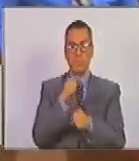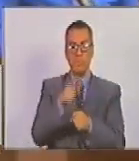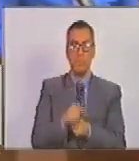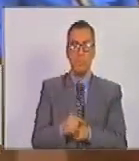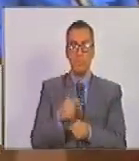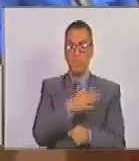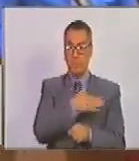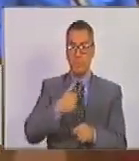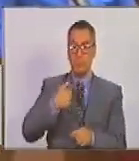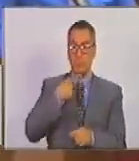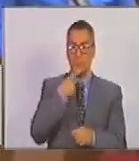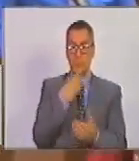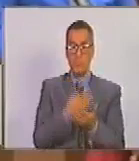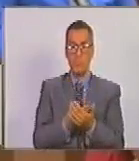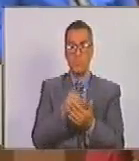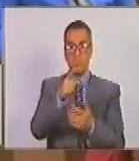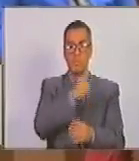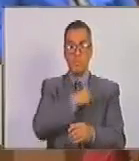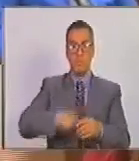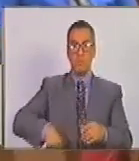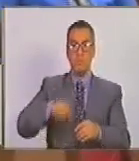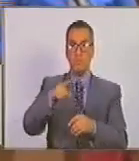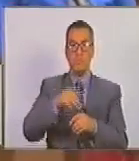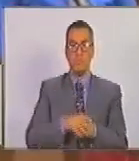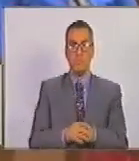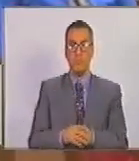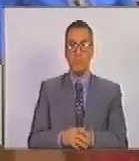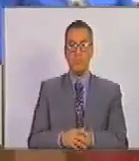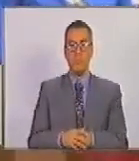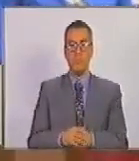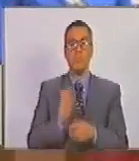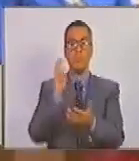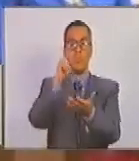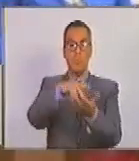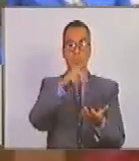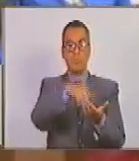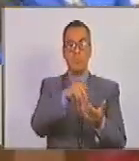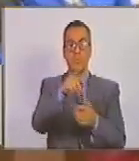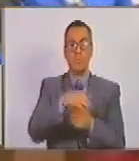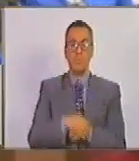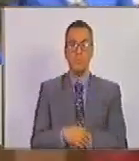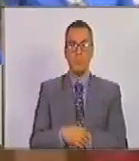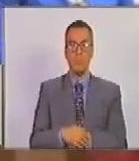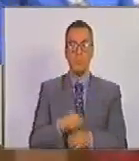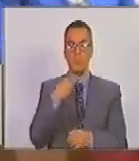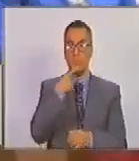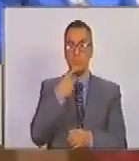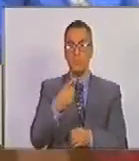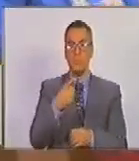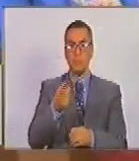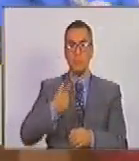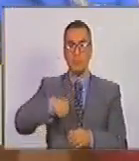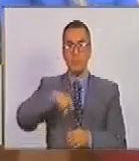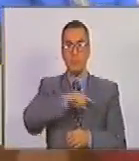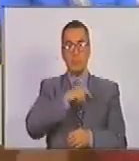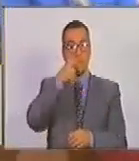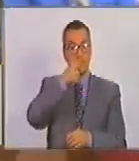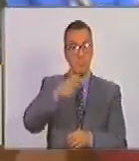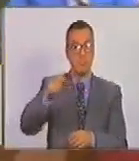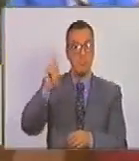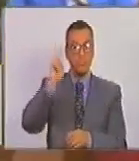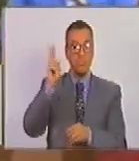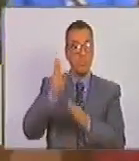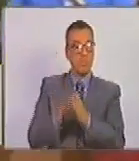Quiero agradecerle, Presidente, por la participación y decirle a nuestro pueblo de Venezuela